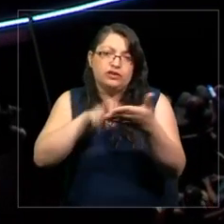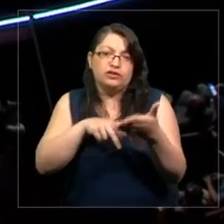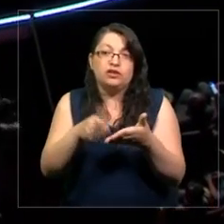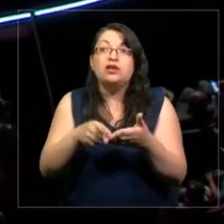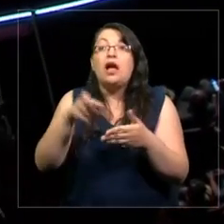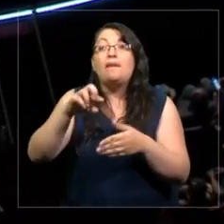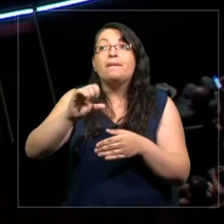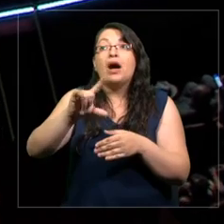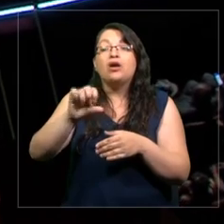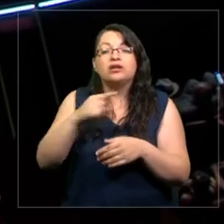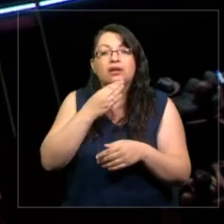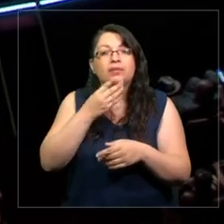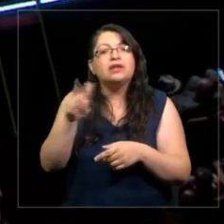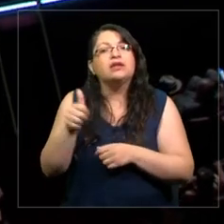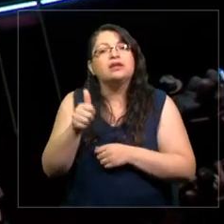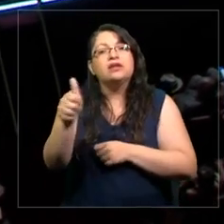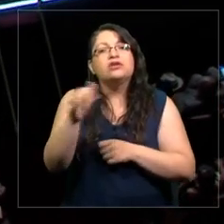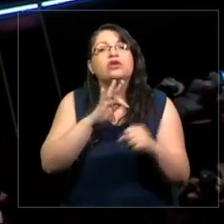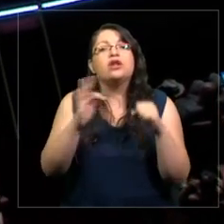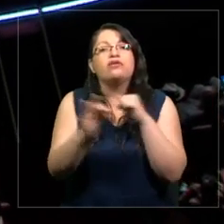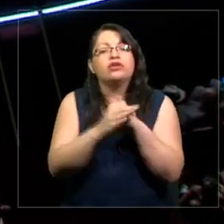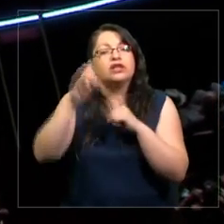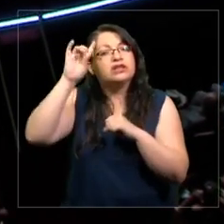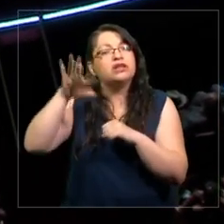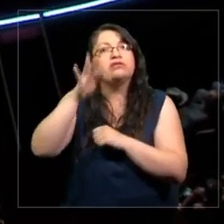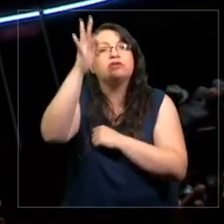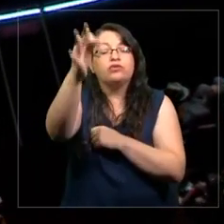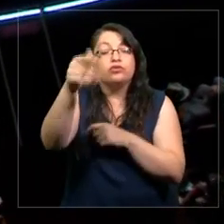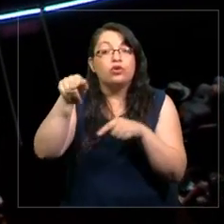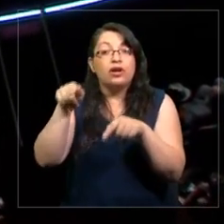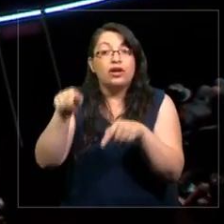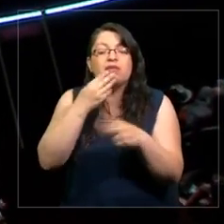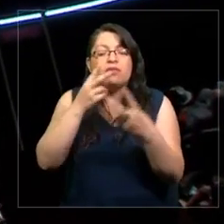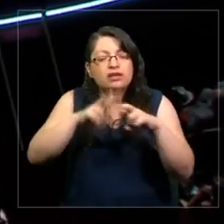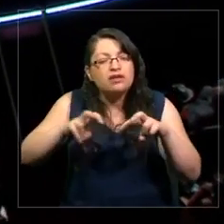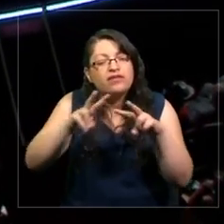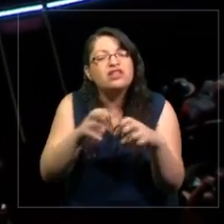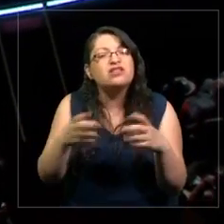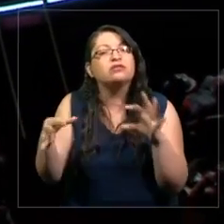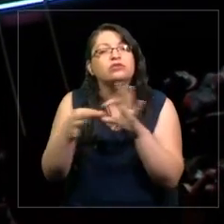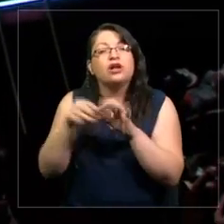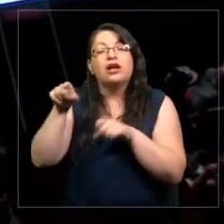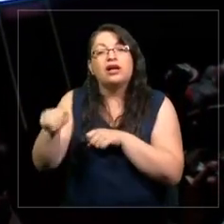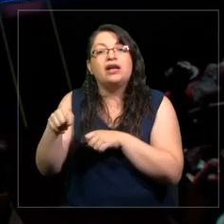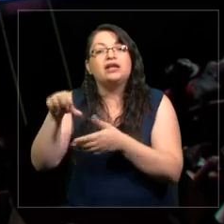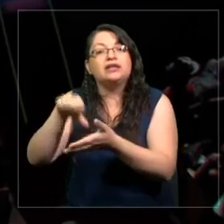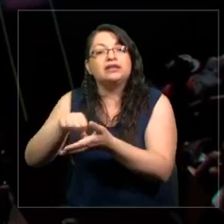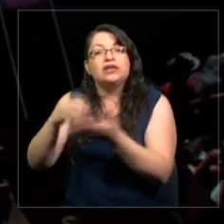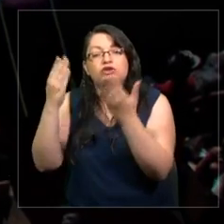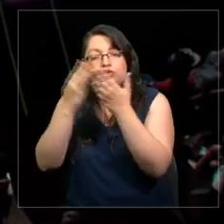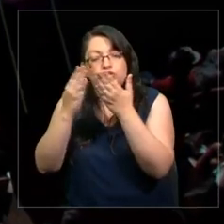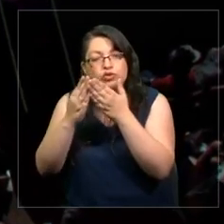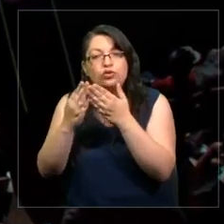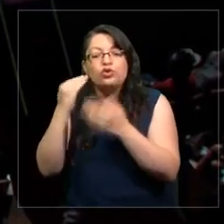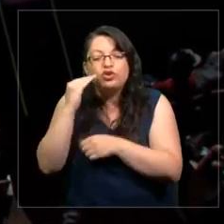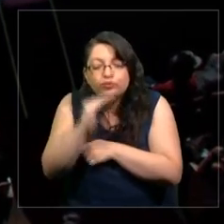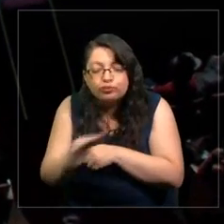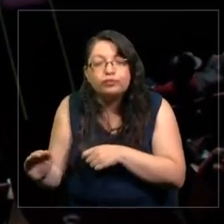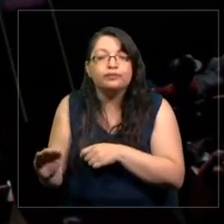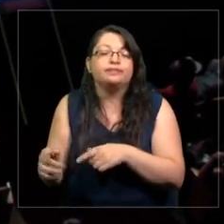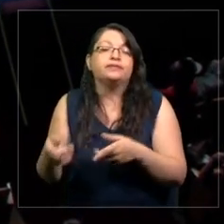Paula además es directora de la Fundación Saber Futuro e investigadora asociada del Centro de Estudios de Primera Infancia.